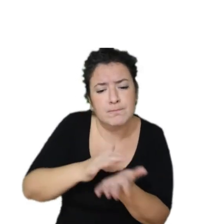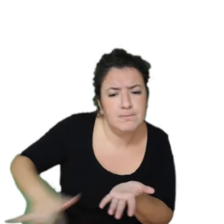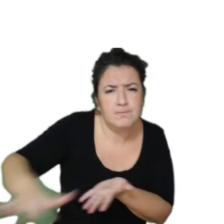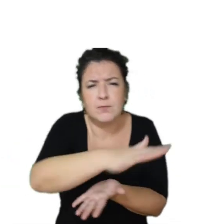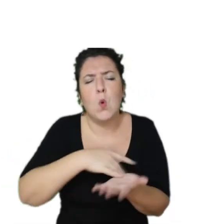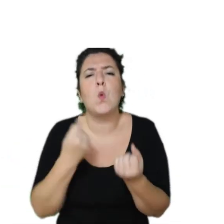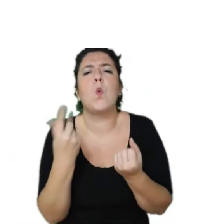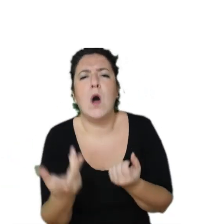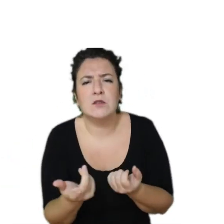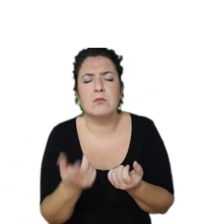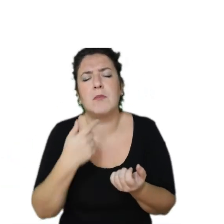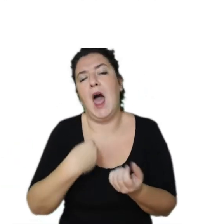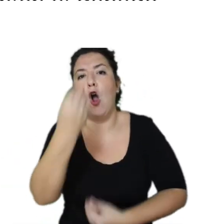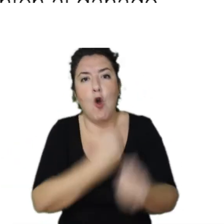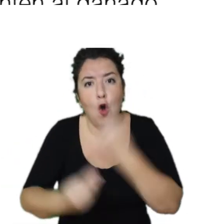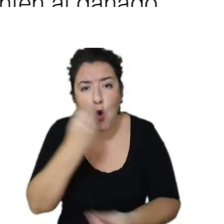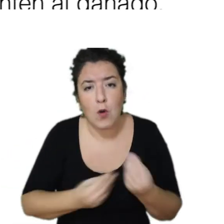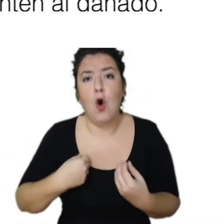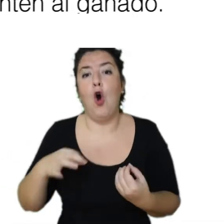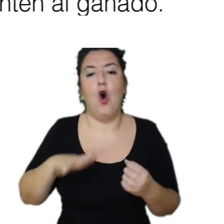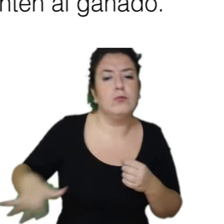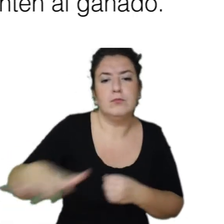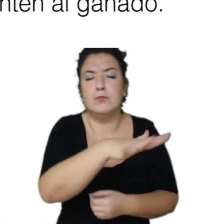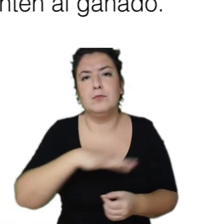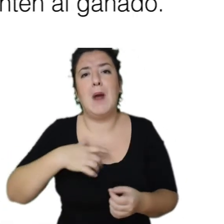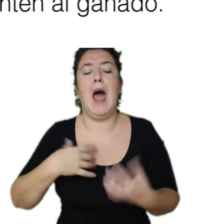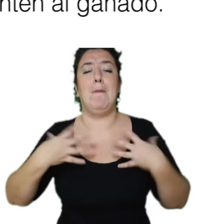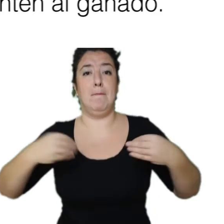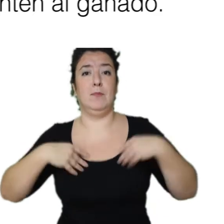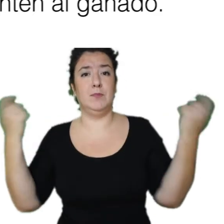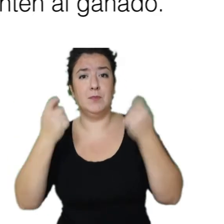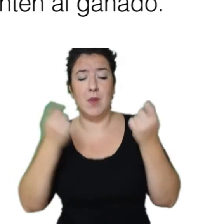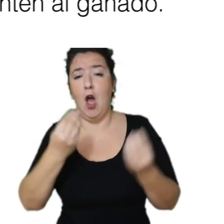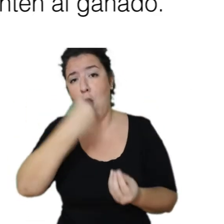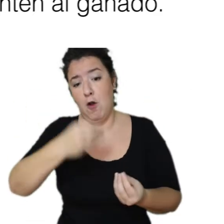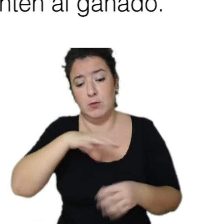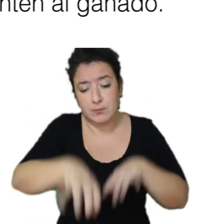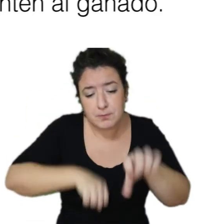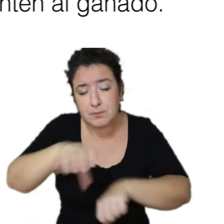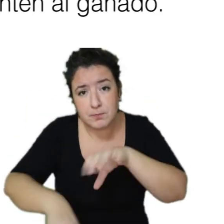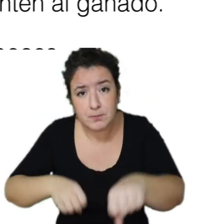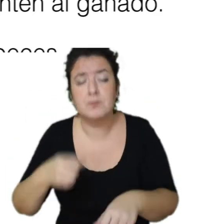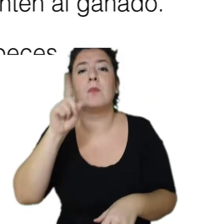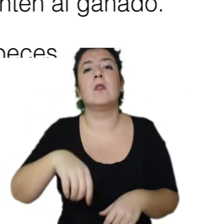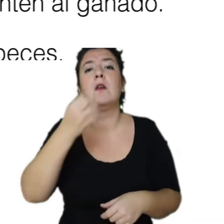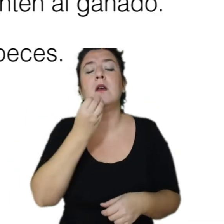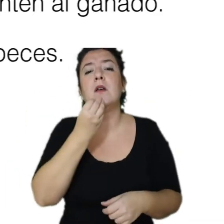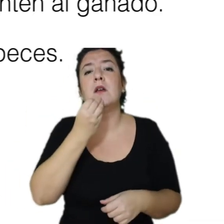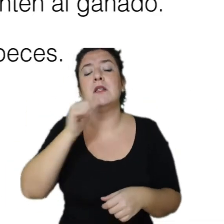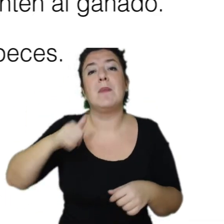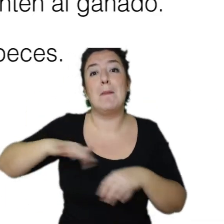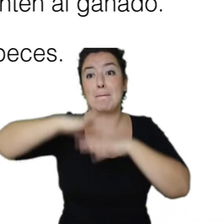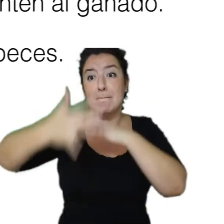necesario, o la superficie necesaria para pastos que alimenten al ganado, superficie marina